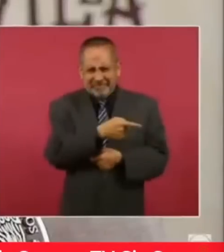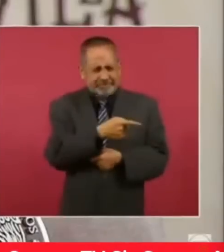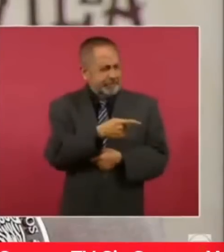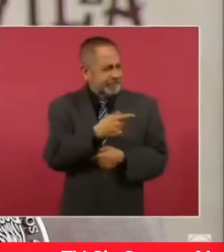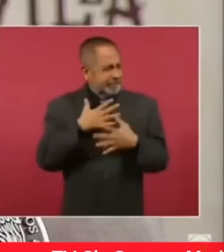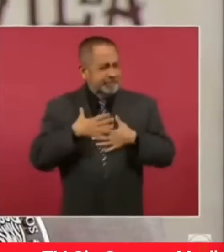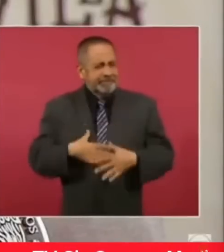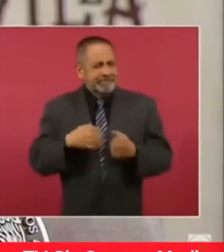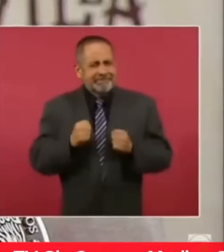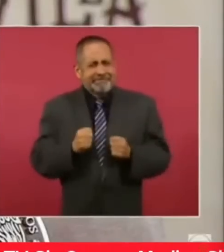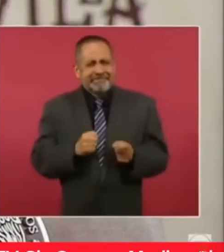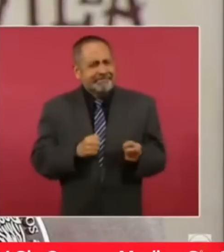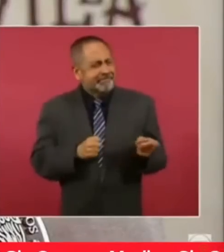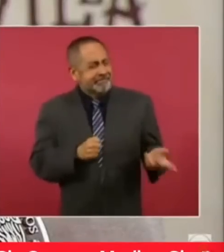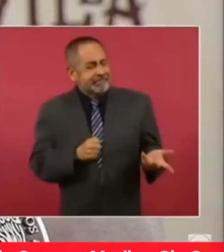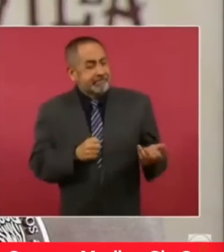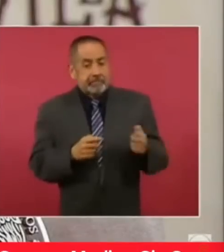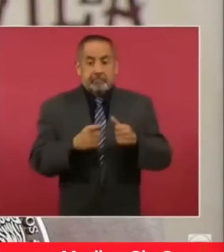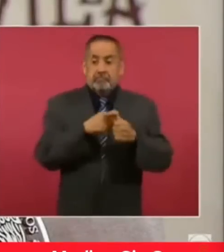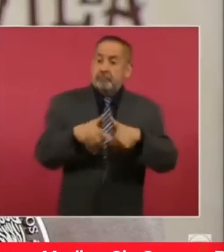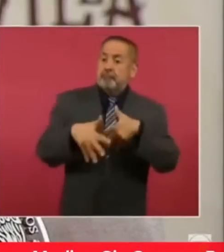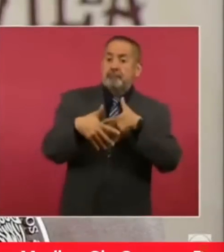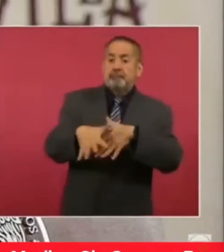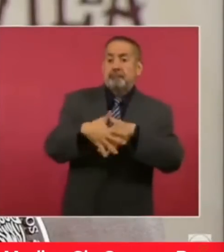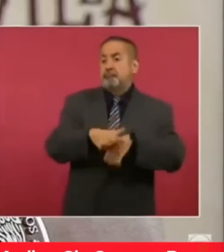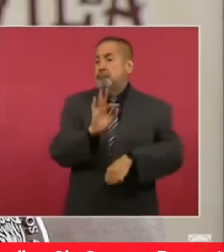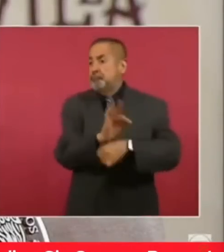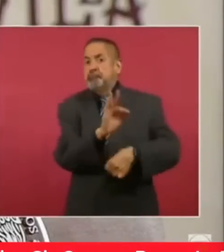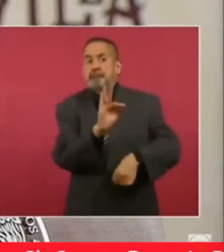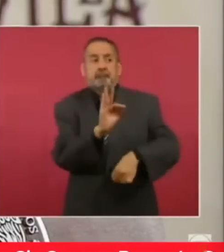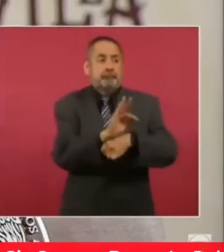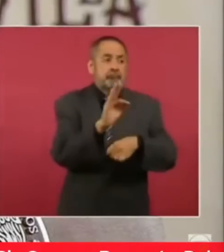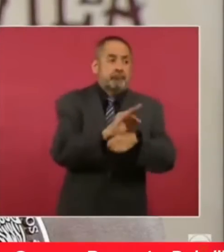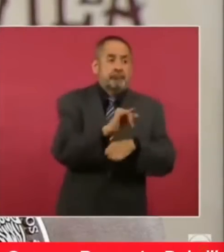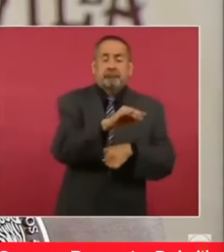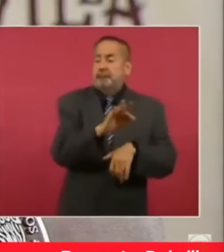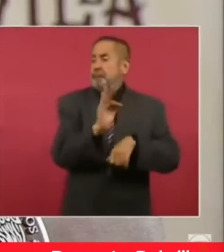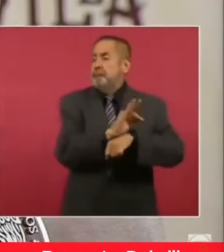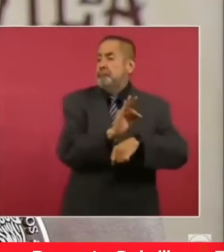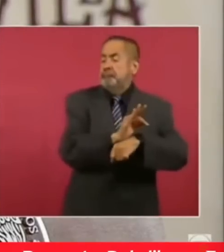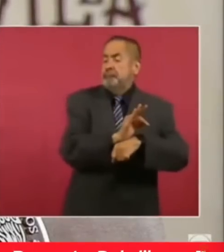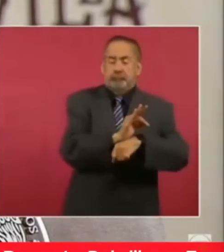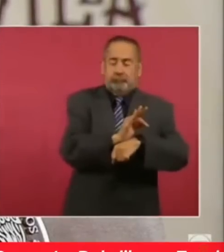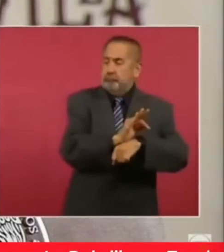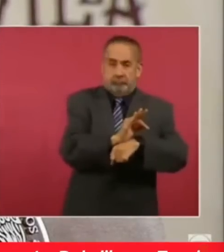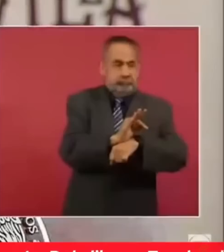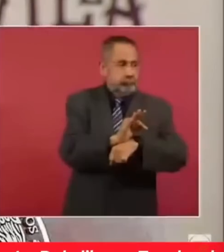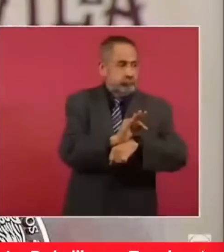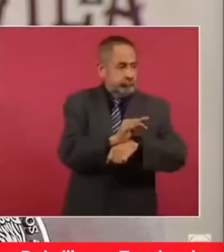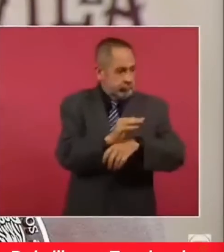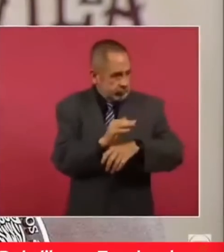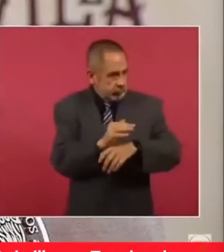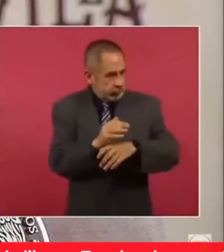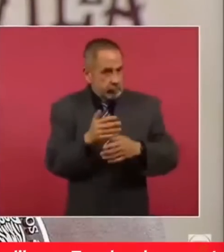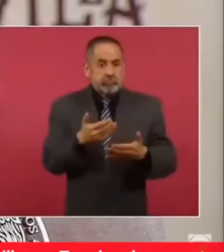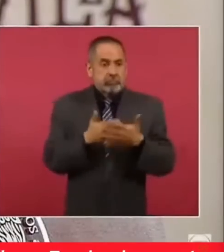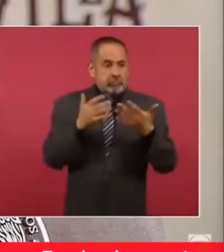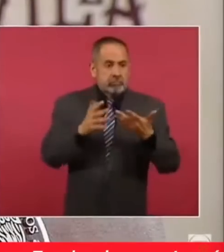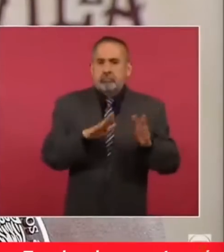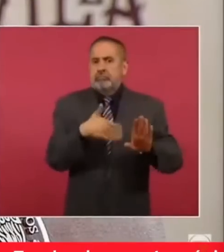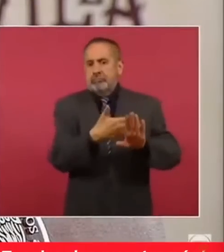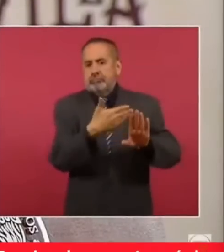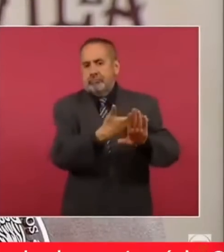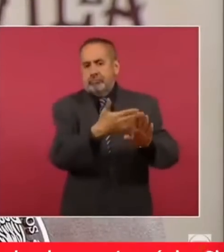los entienda. Primero hicieron marchas para defender al INE, pero hoy organizan una pasarela de los